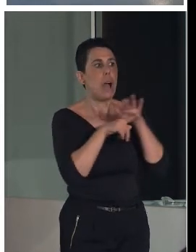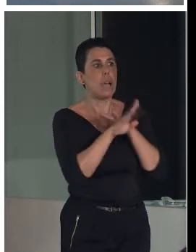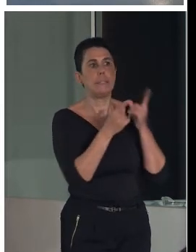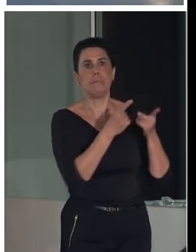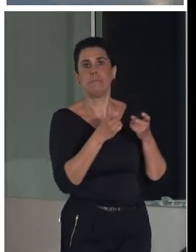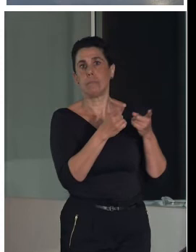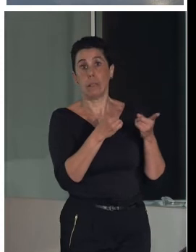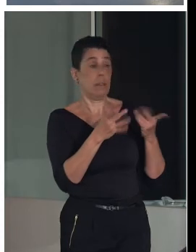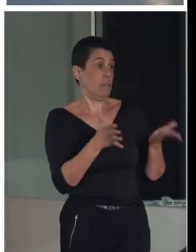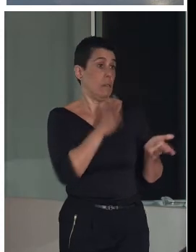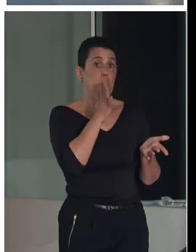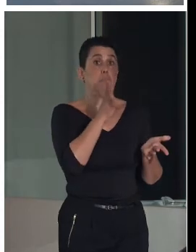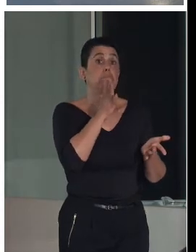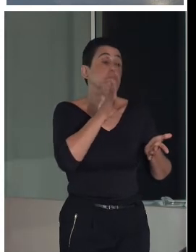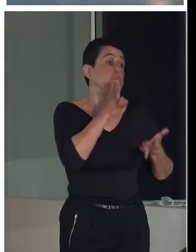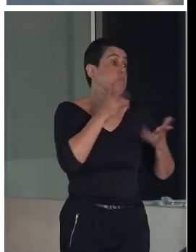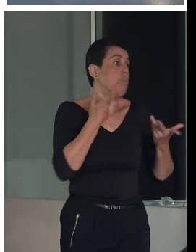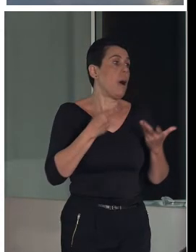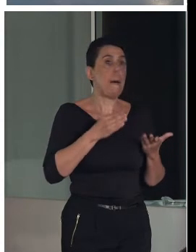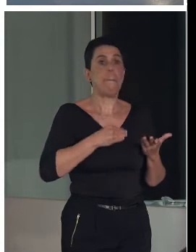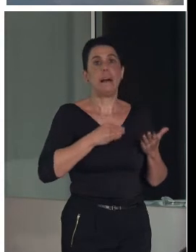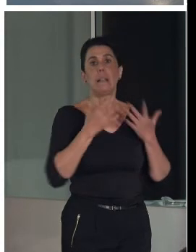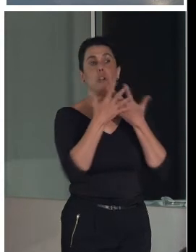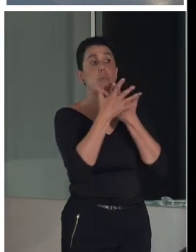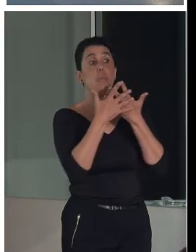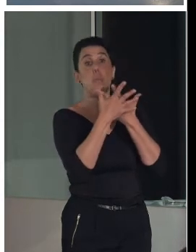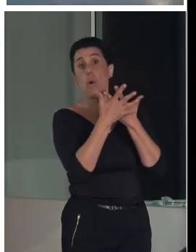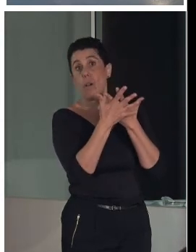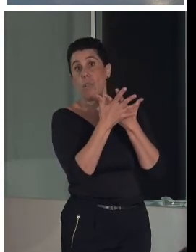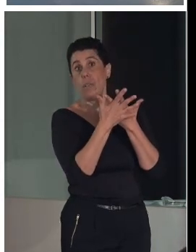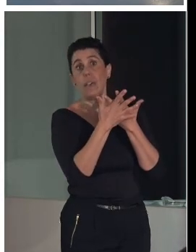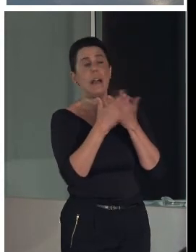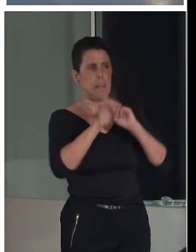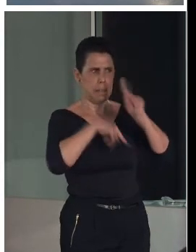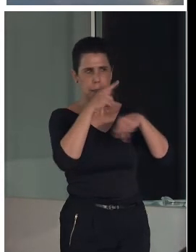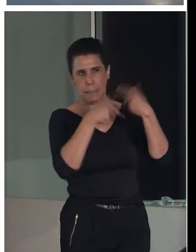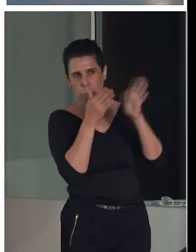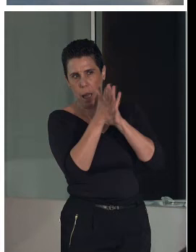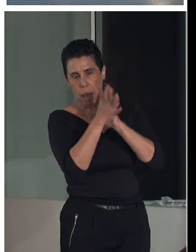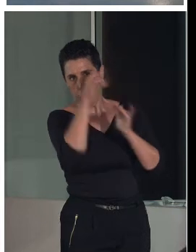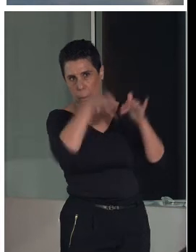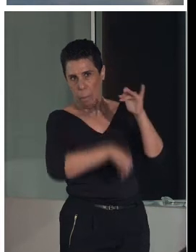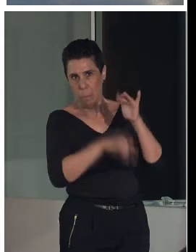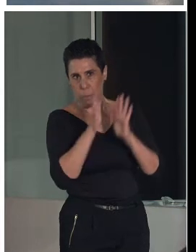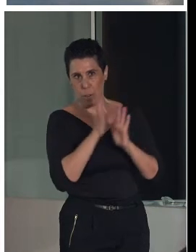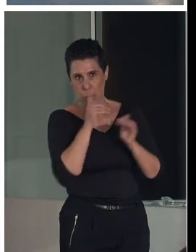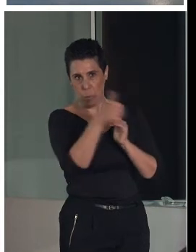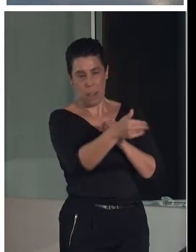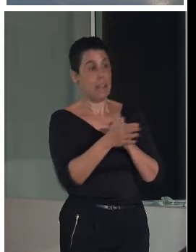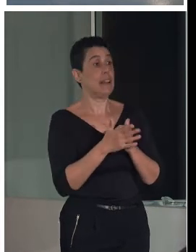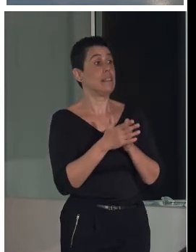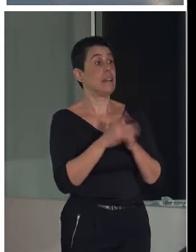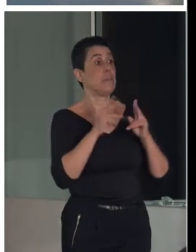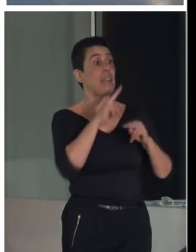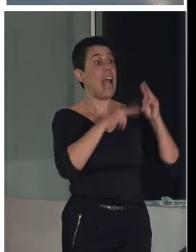pues bueno, el patrimonio Mudéjar, lo comentaremos un poquito más adelante, pero la arquitectura